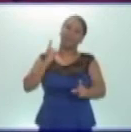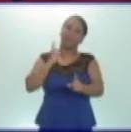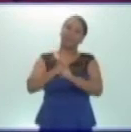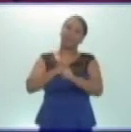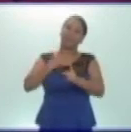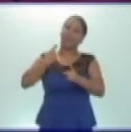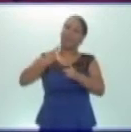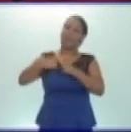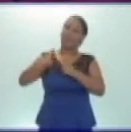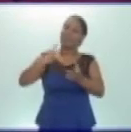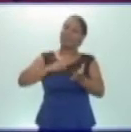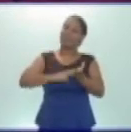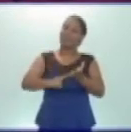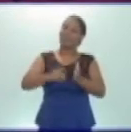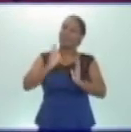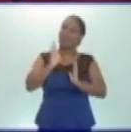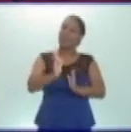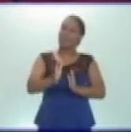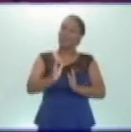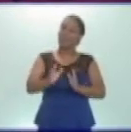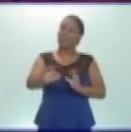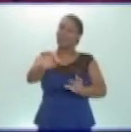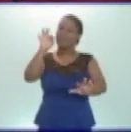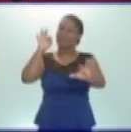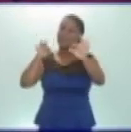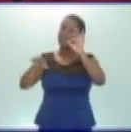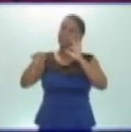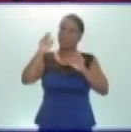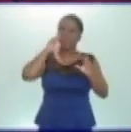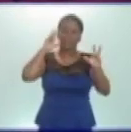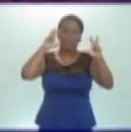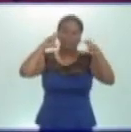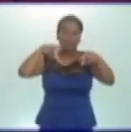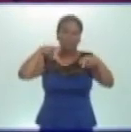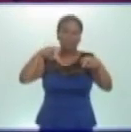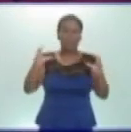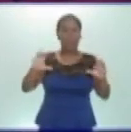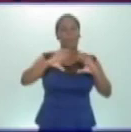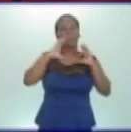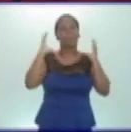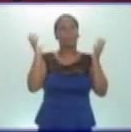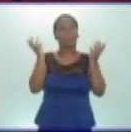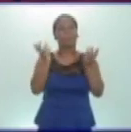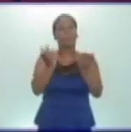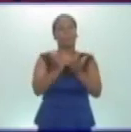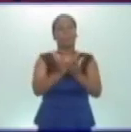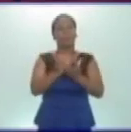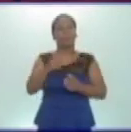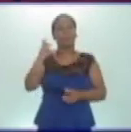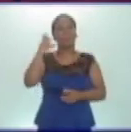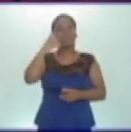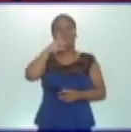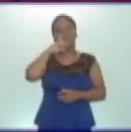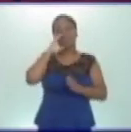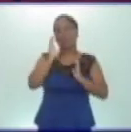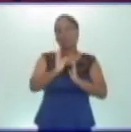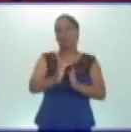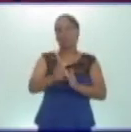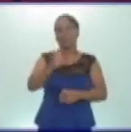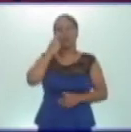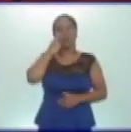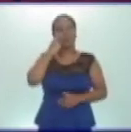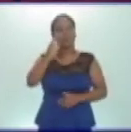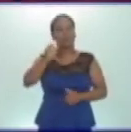para juntos continuar desentrañando el maravilloso mundo de las ciencias naturales y continuar conociendo mejor